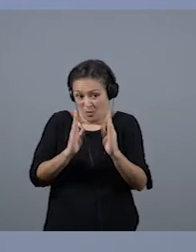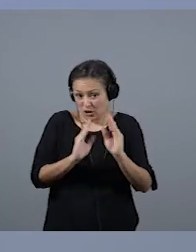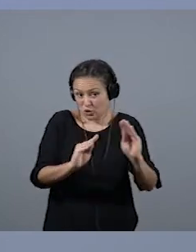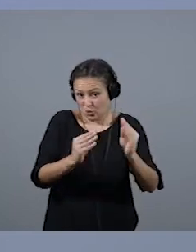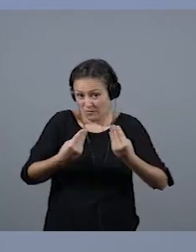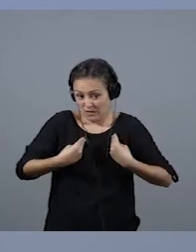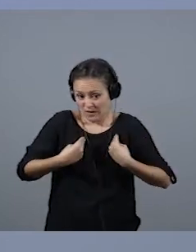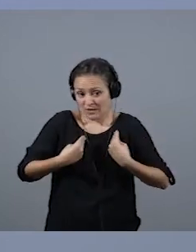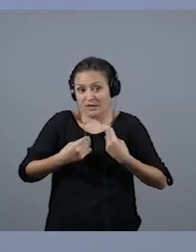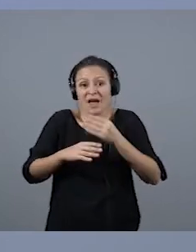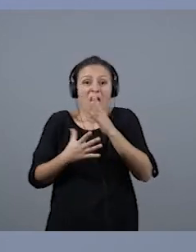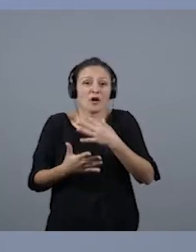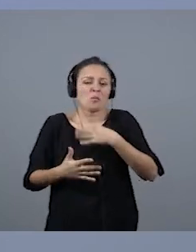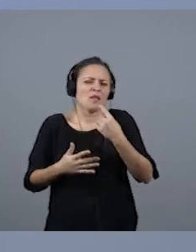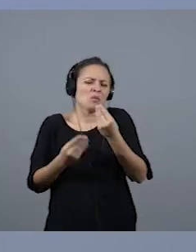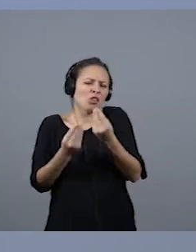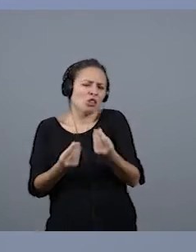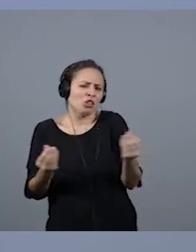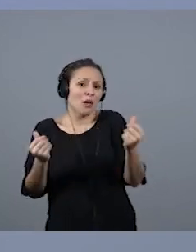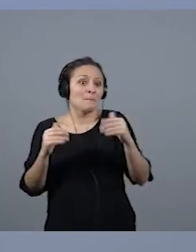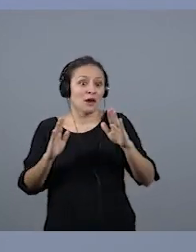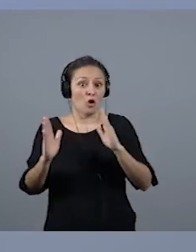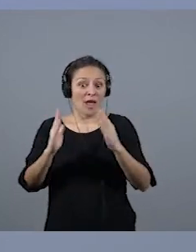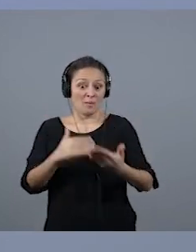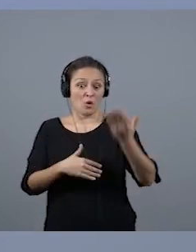que ahora a lo mejor se ven más justificadas, pero que en el momento.